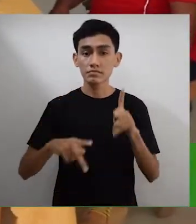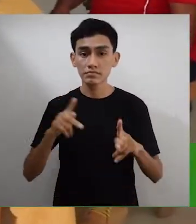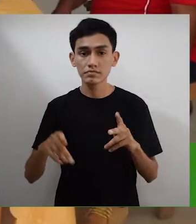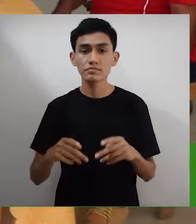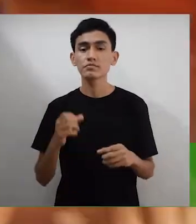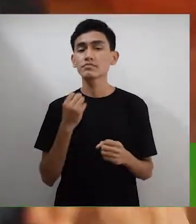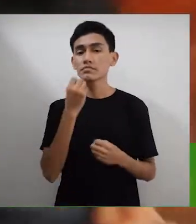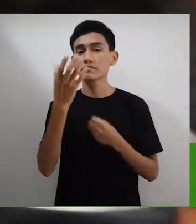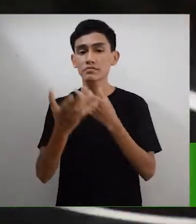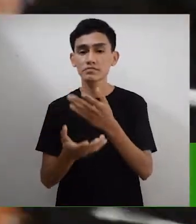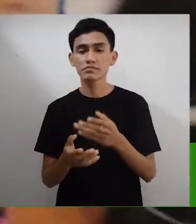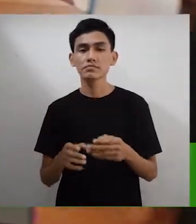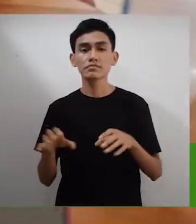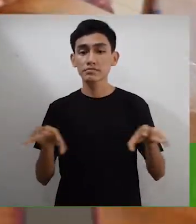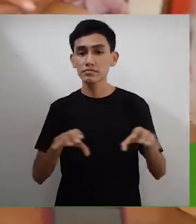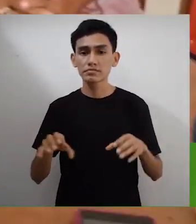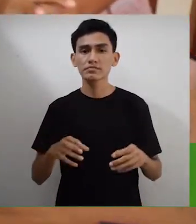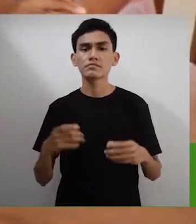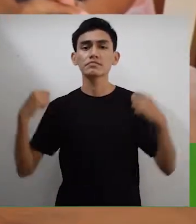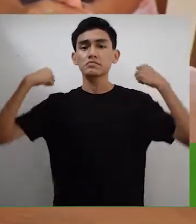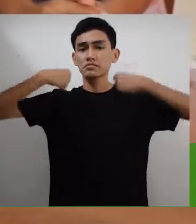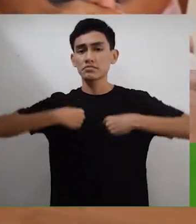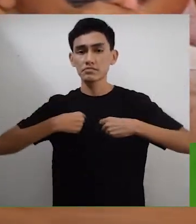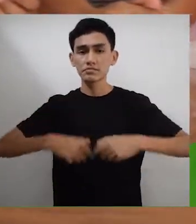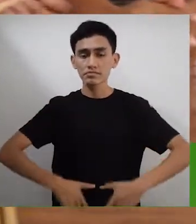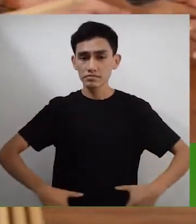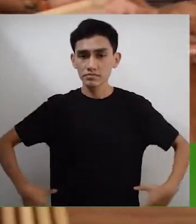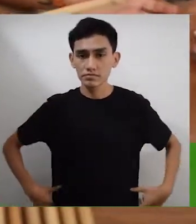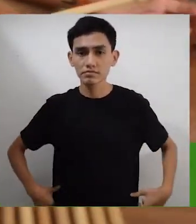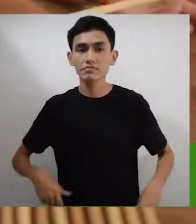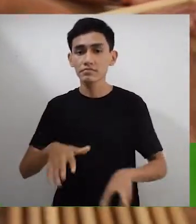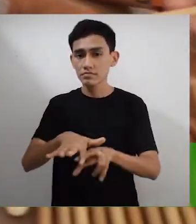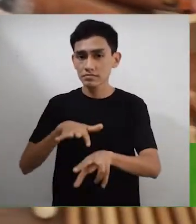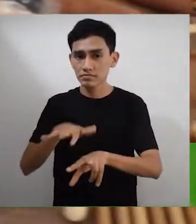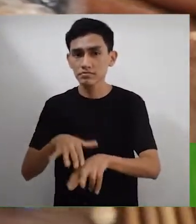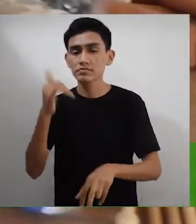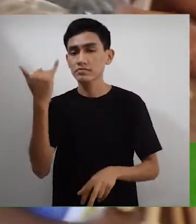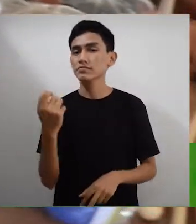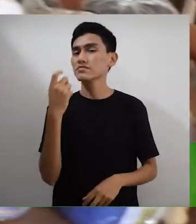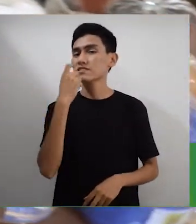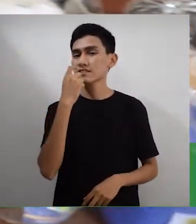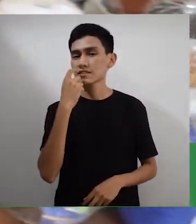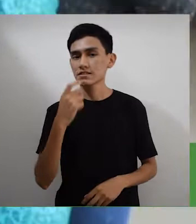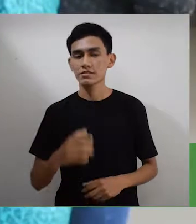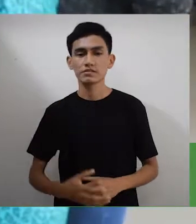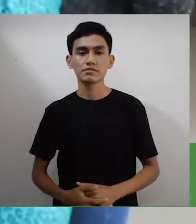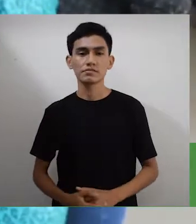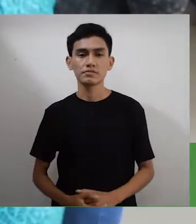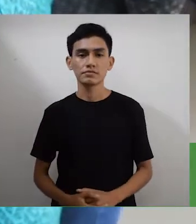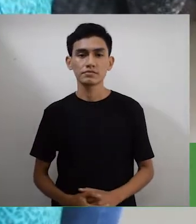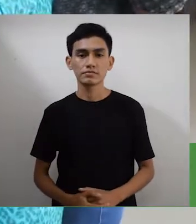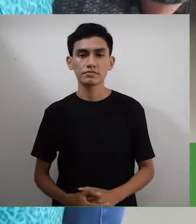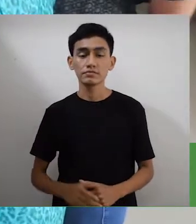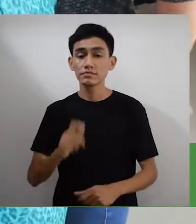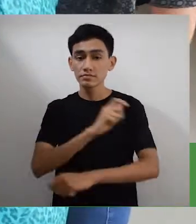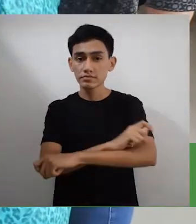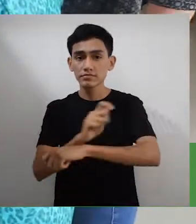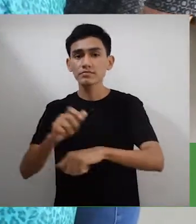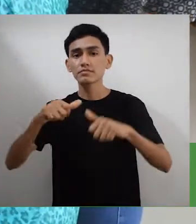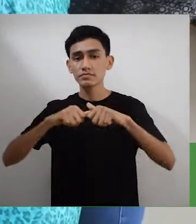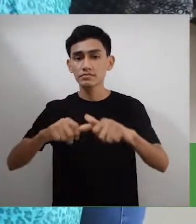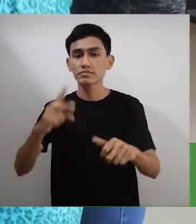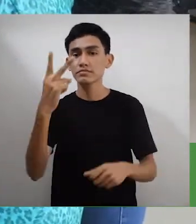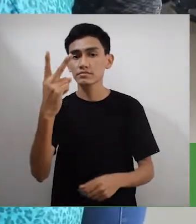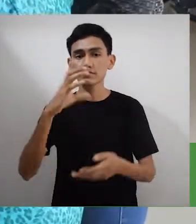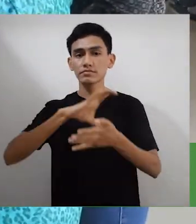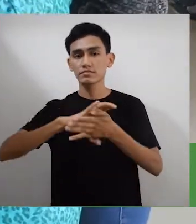confeccionarán morrales, correas, sandalias y espejos toalleros. El taller tendrá una duración